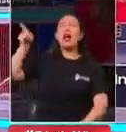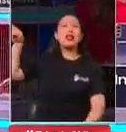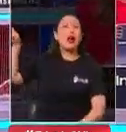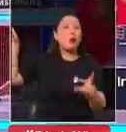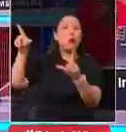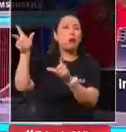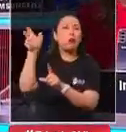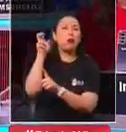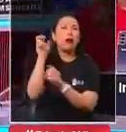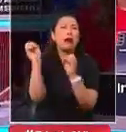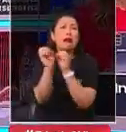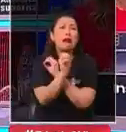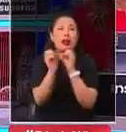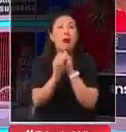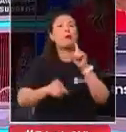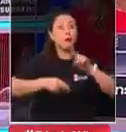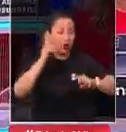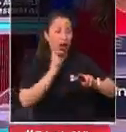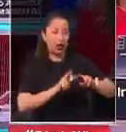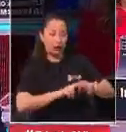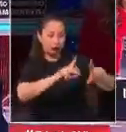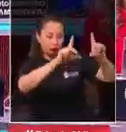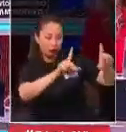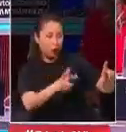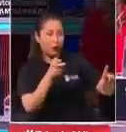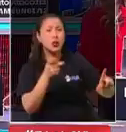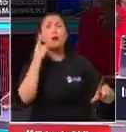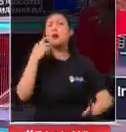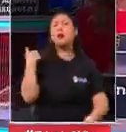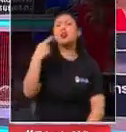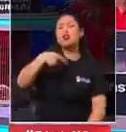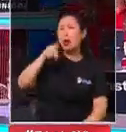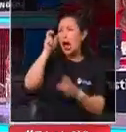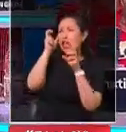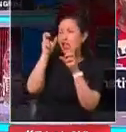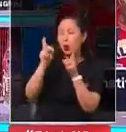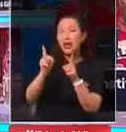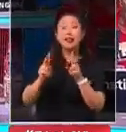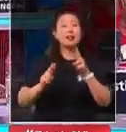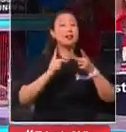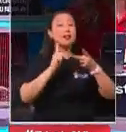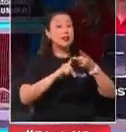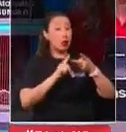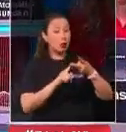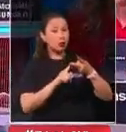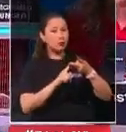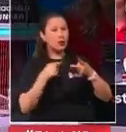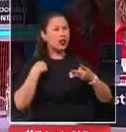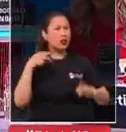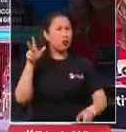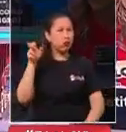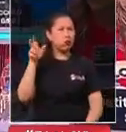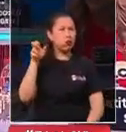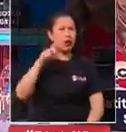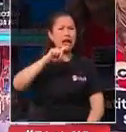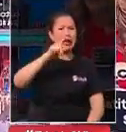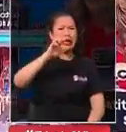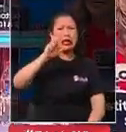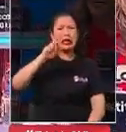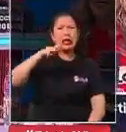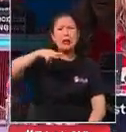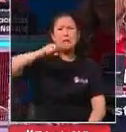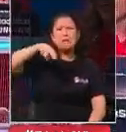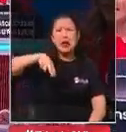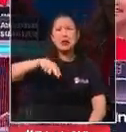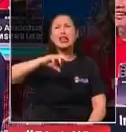allá, ¿verdad? Sí, Eso es lo primero. Sí, sí, pero vamos a estar siempre atentos. Lo segundo es que yo he escuchado tanto hablar de Germán Garmendia que lo